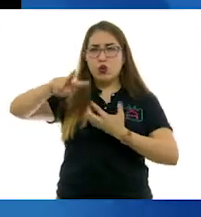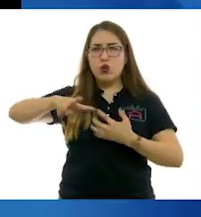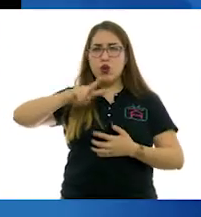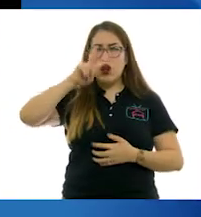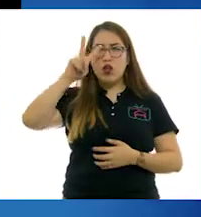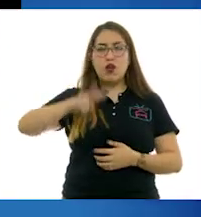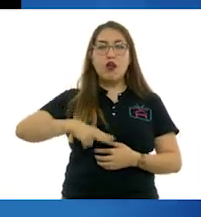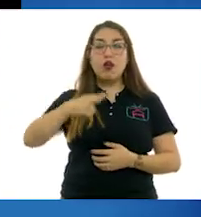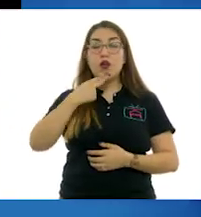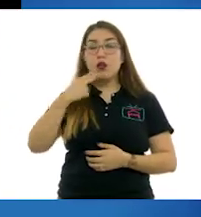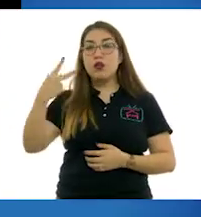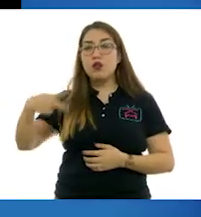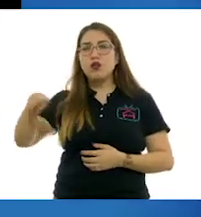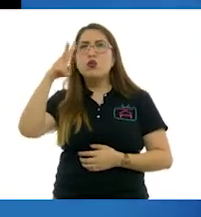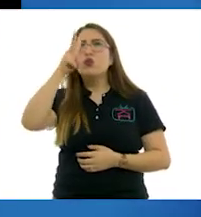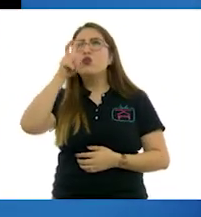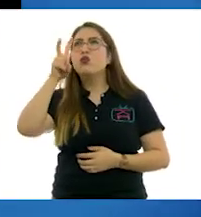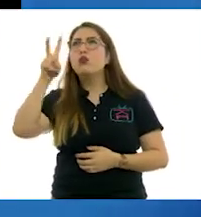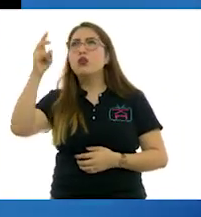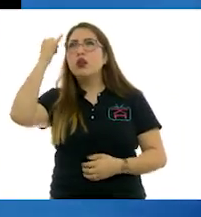usando los ojos del sueño.